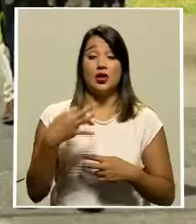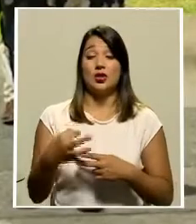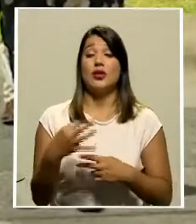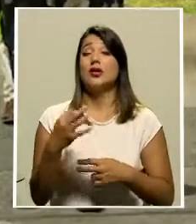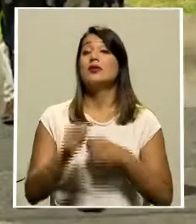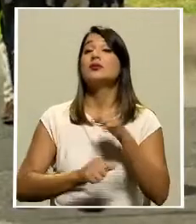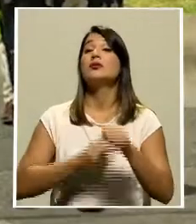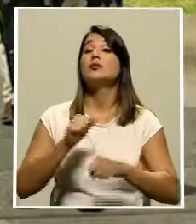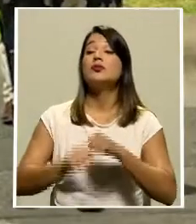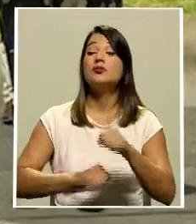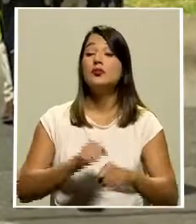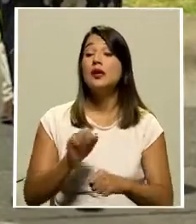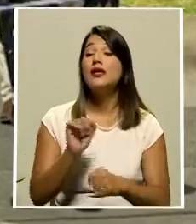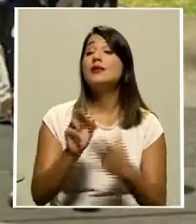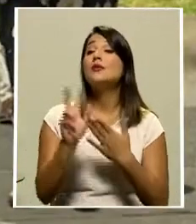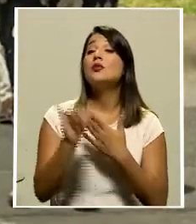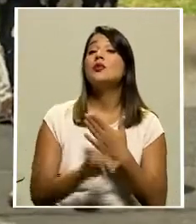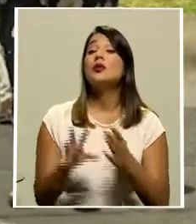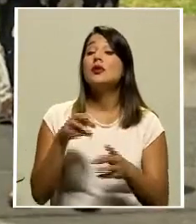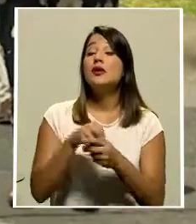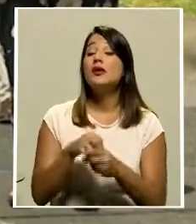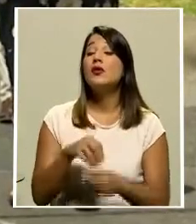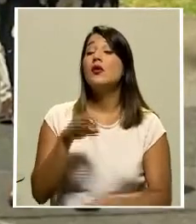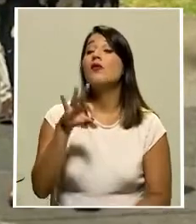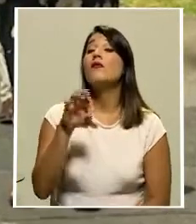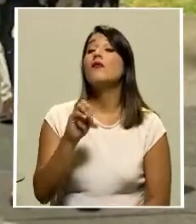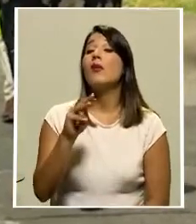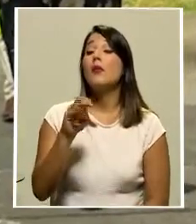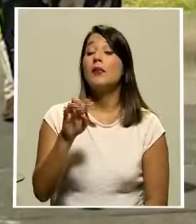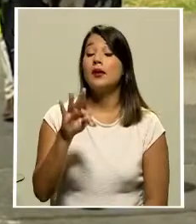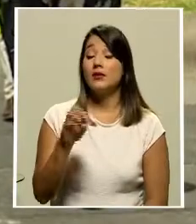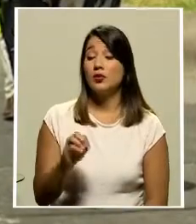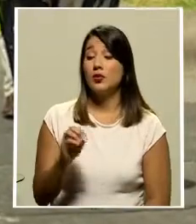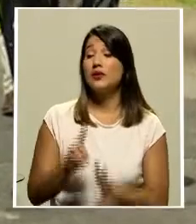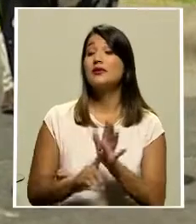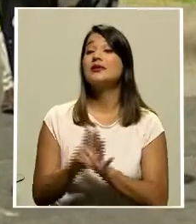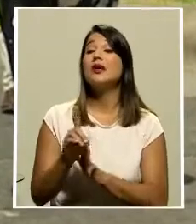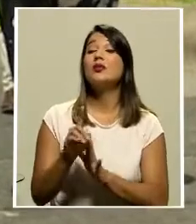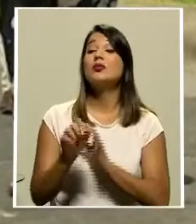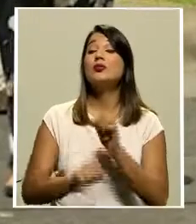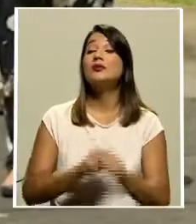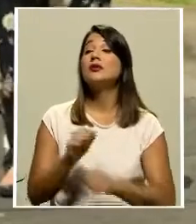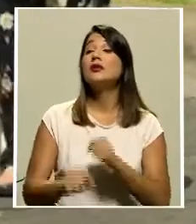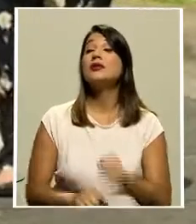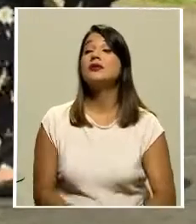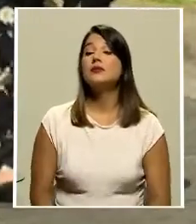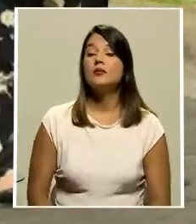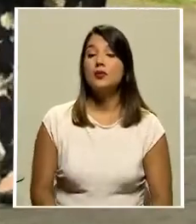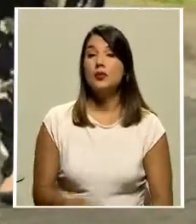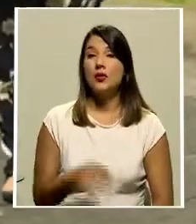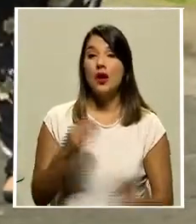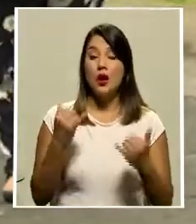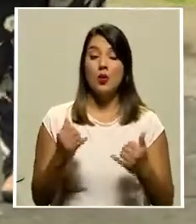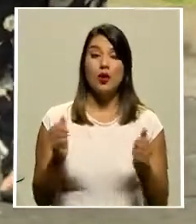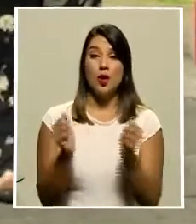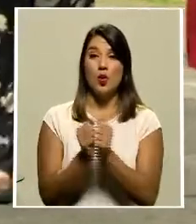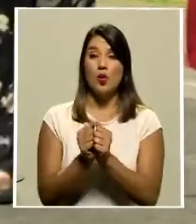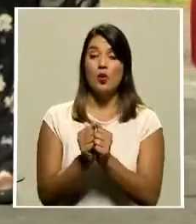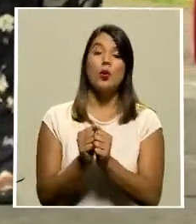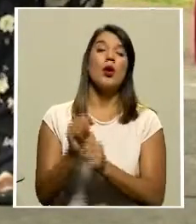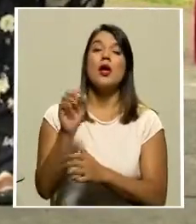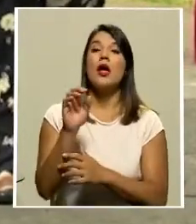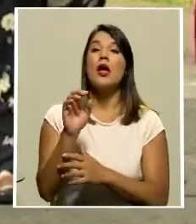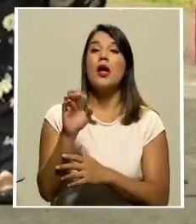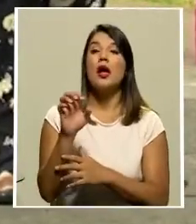el proyecto forma parte de fomento y desarrollo del ciclismo urbano financiado por la Unión Europea a través de Euroclima